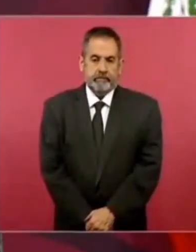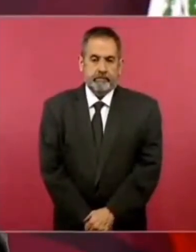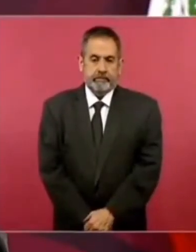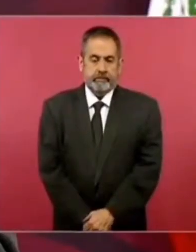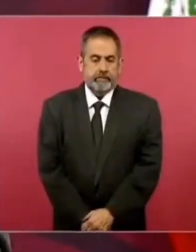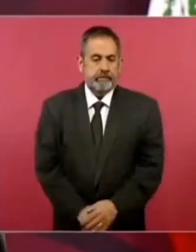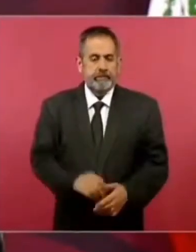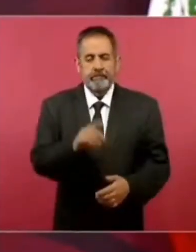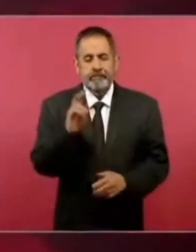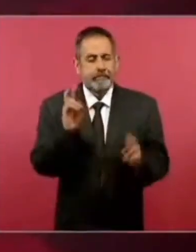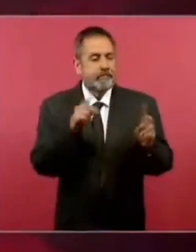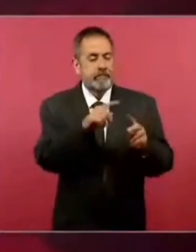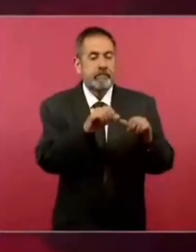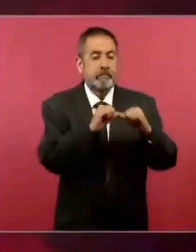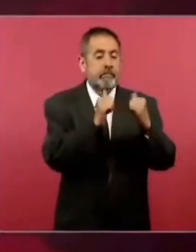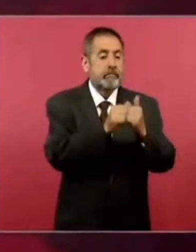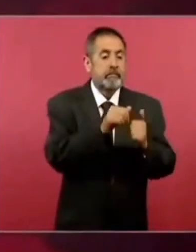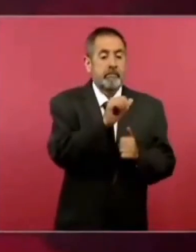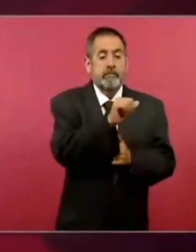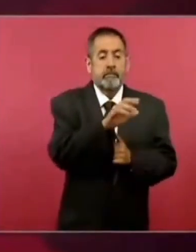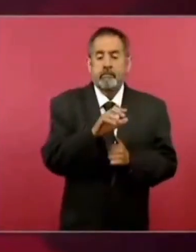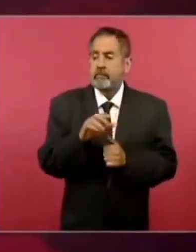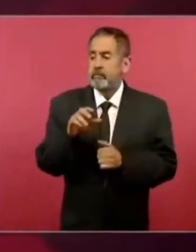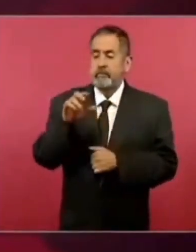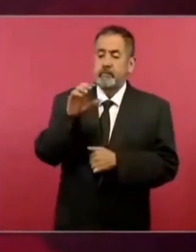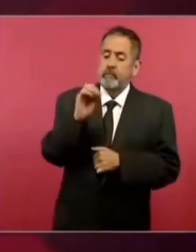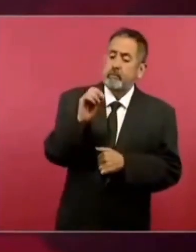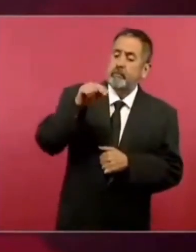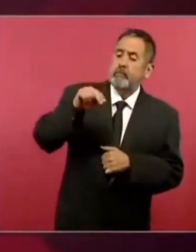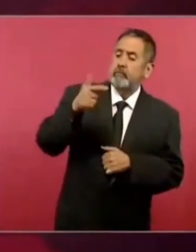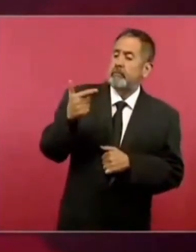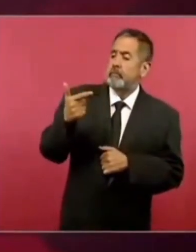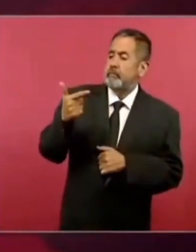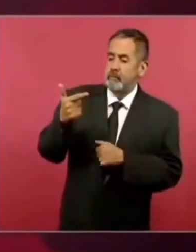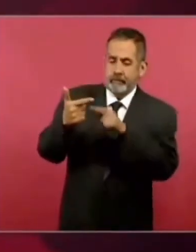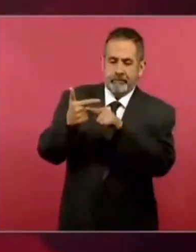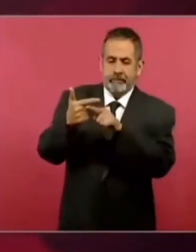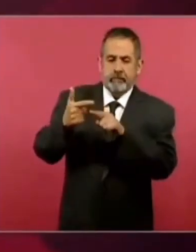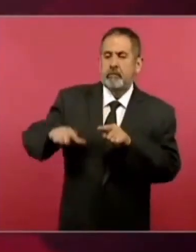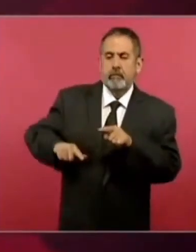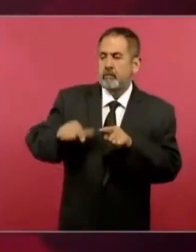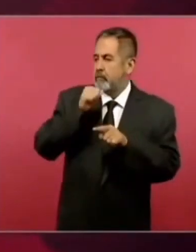se hacían llamar organizaciones no gubernamentales y dependían del gobierno,